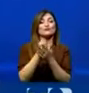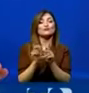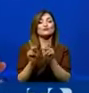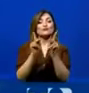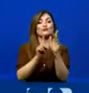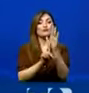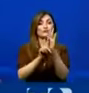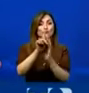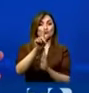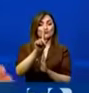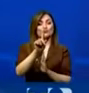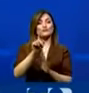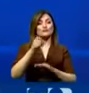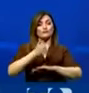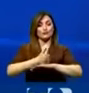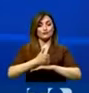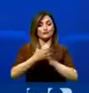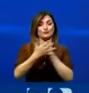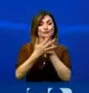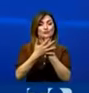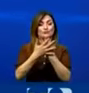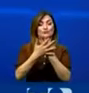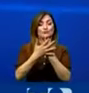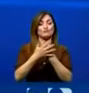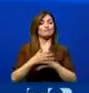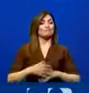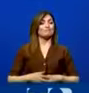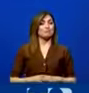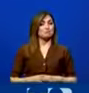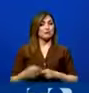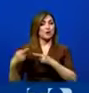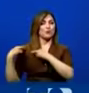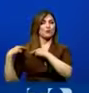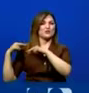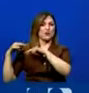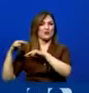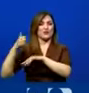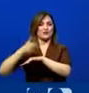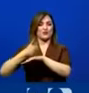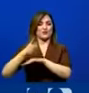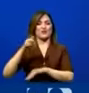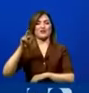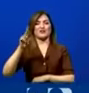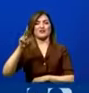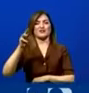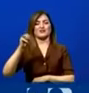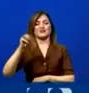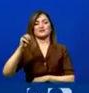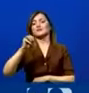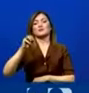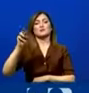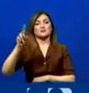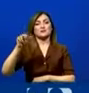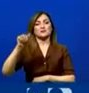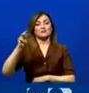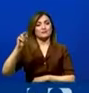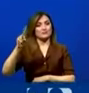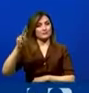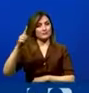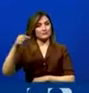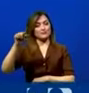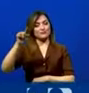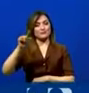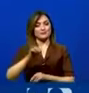desarrollado el SNAI a cargo del general Ramírez para sustituir y aumentar el número de billetes